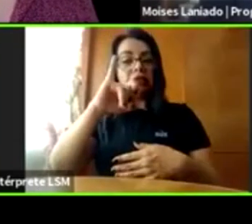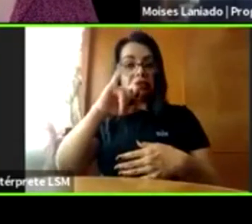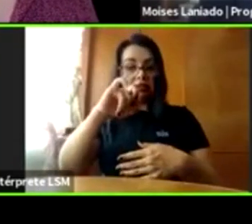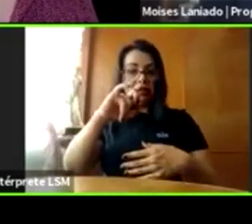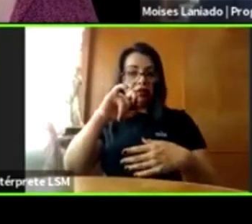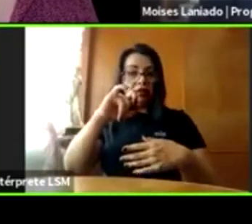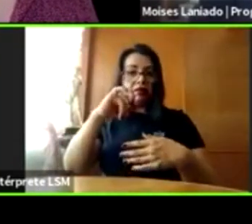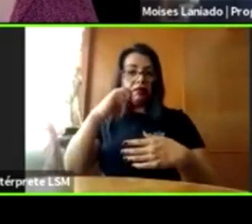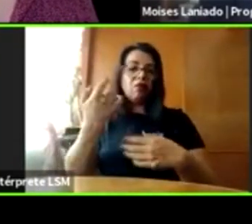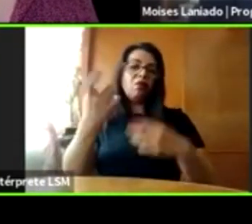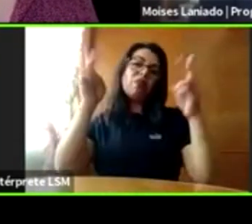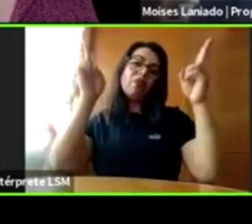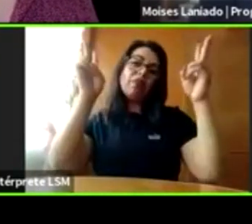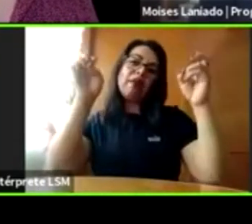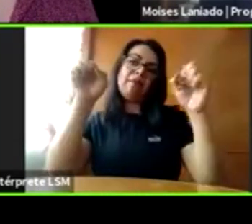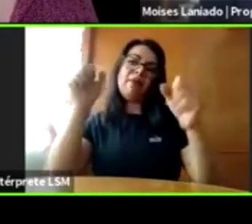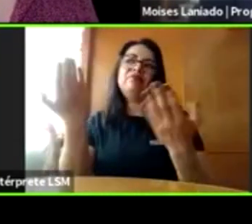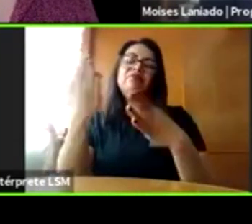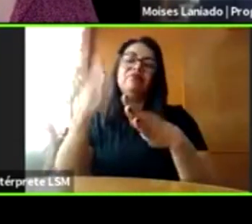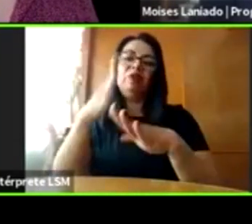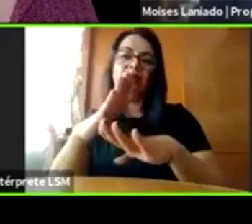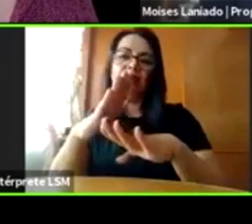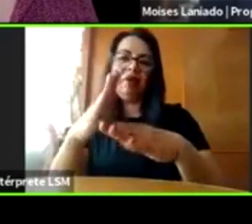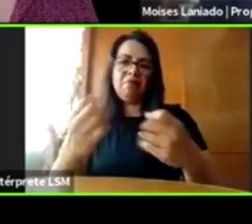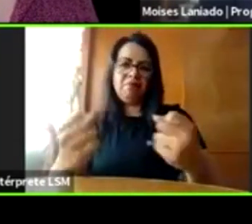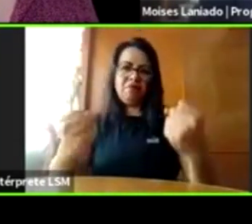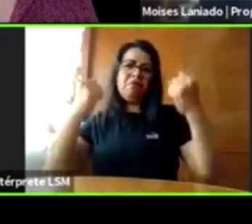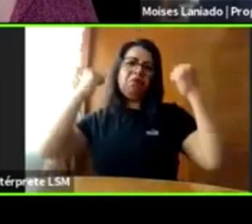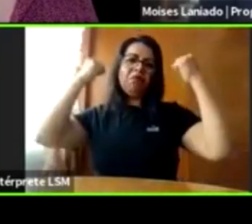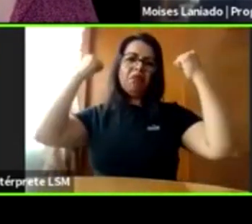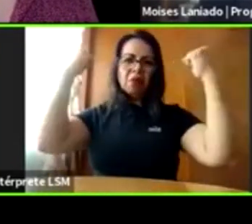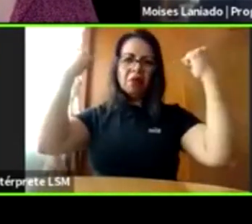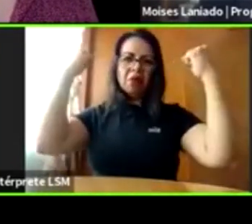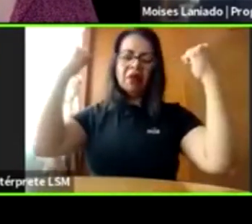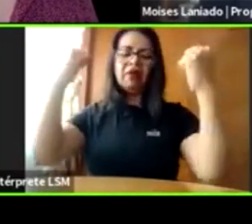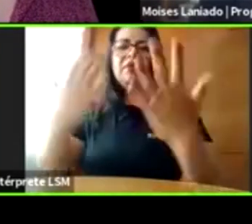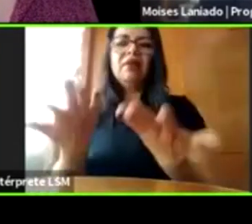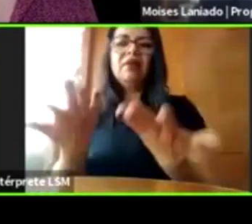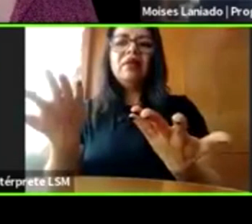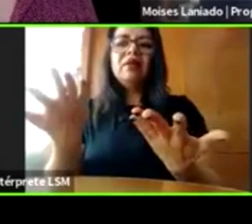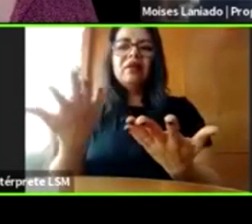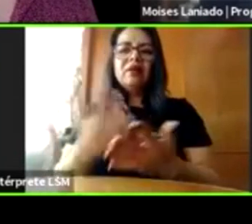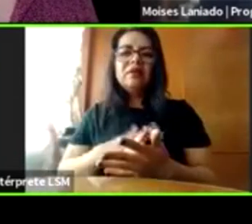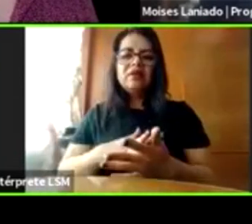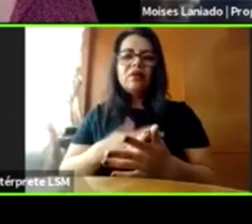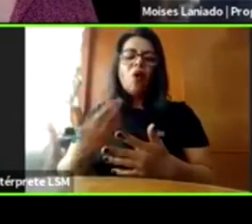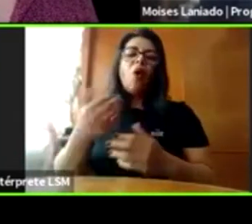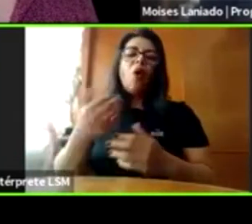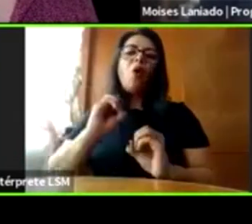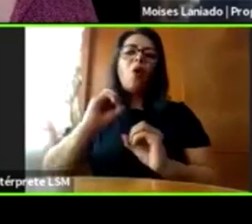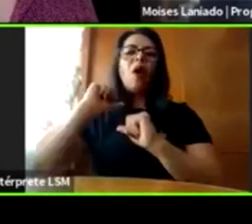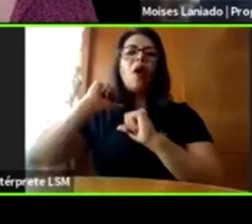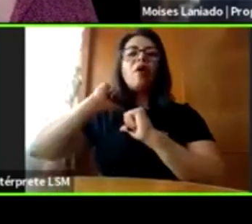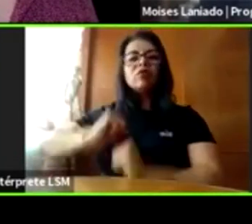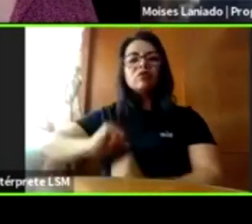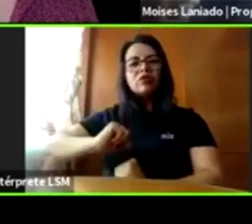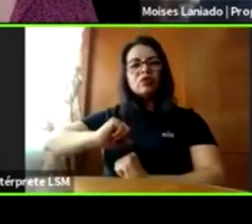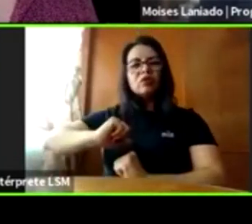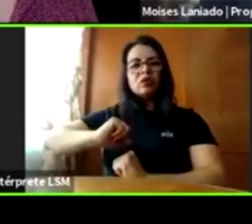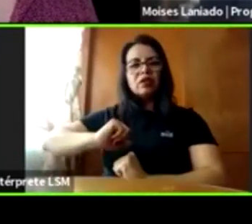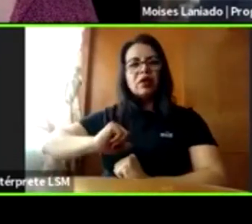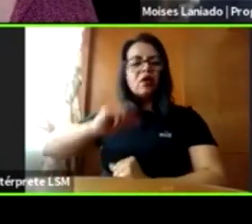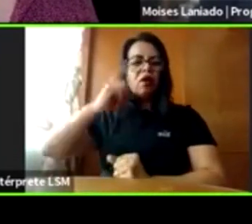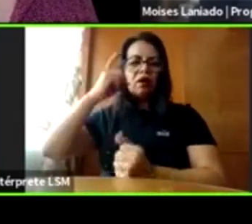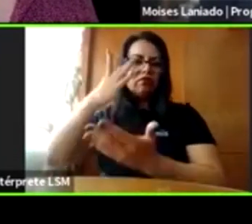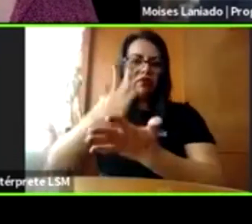que esa es la cosa principal, es el uso de poder, no necesariamente el uso de fuerza física,